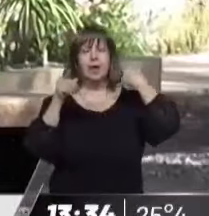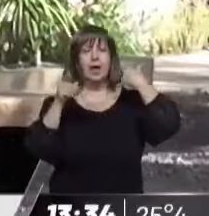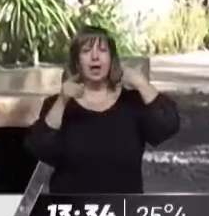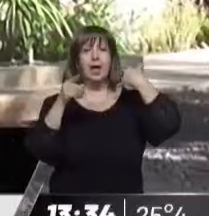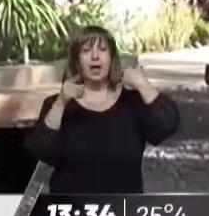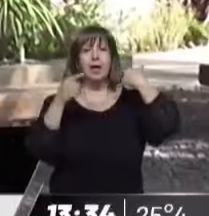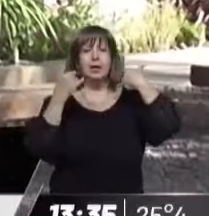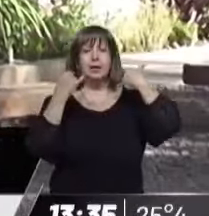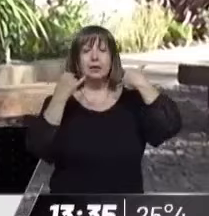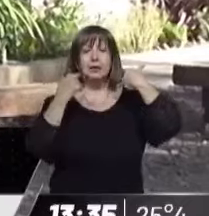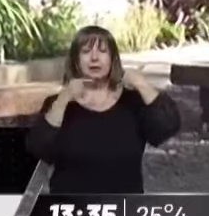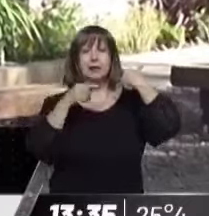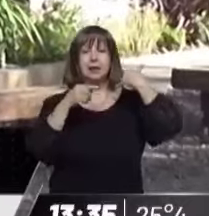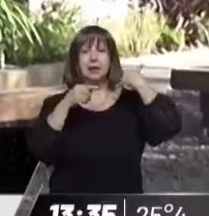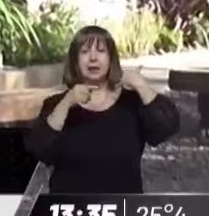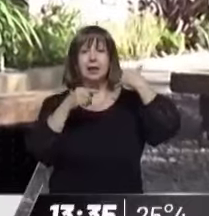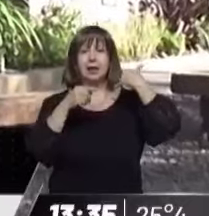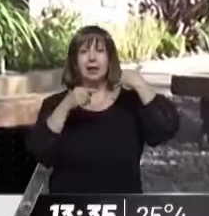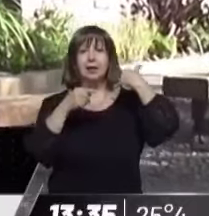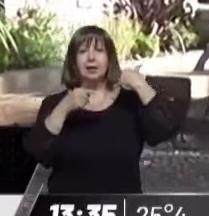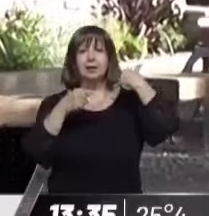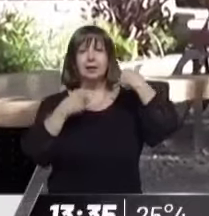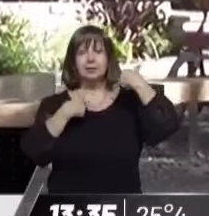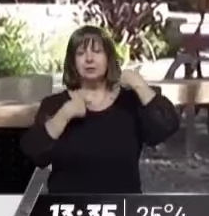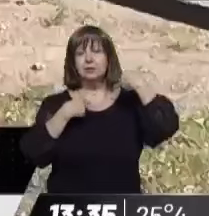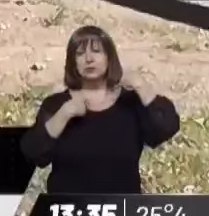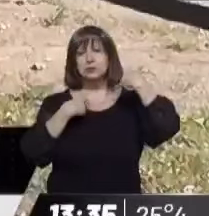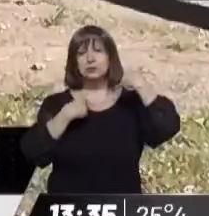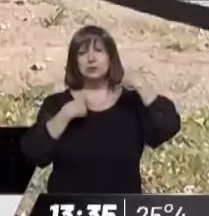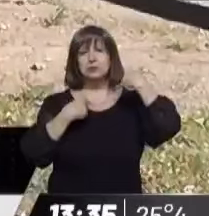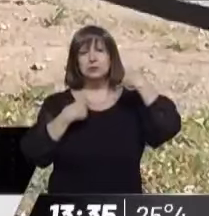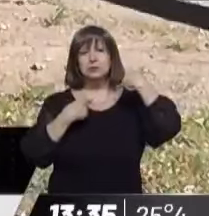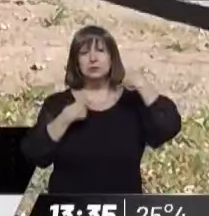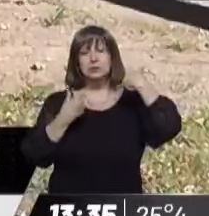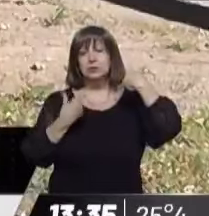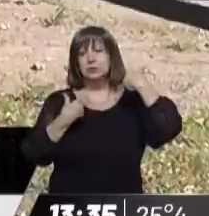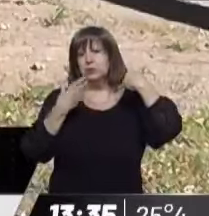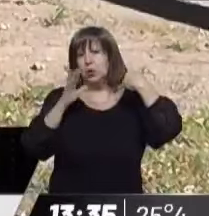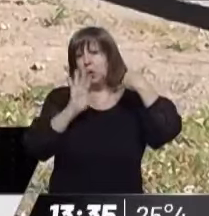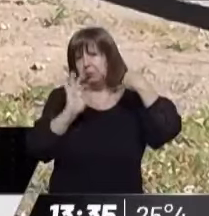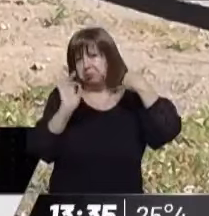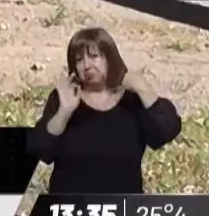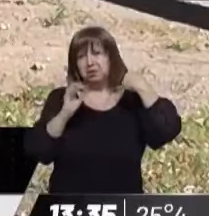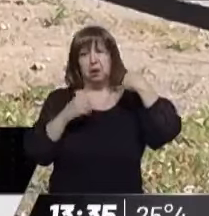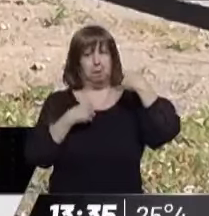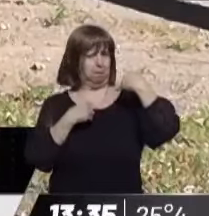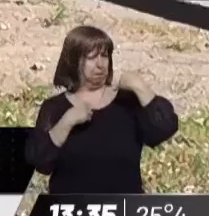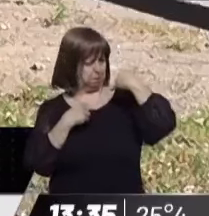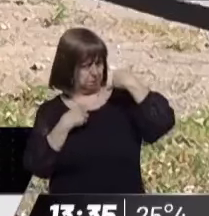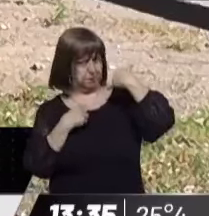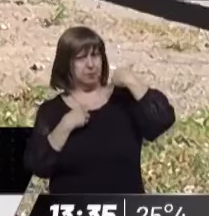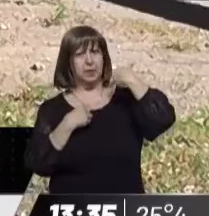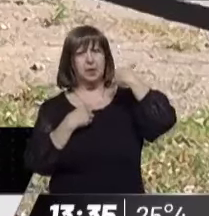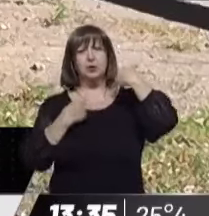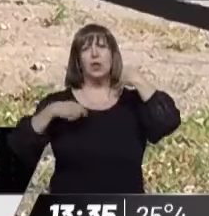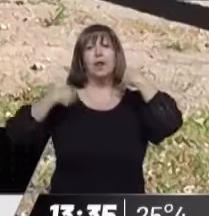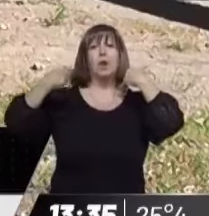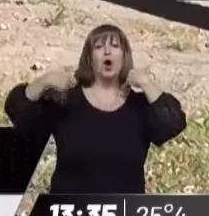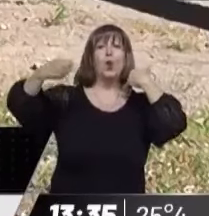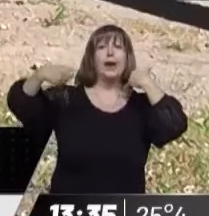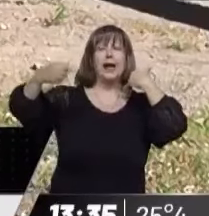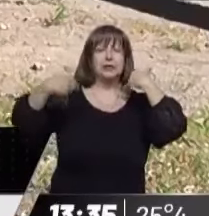iba a manifestar que no tengo nada más que reclamar y de esa manera accedí a la jubilación.